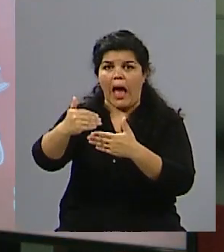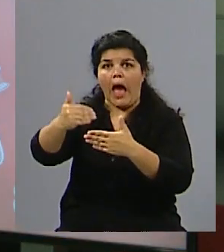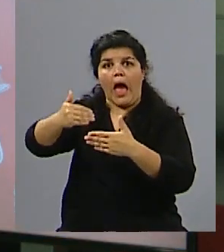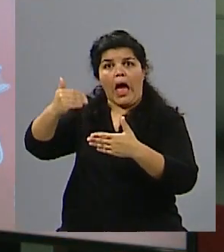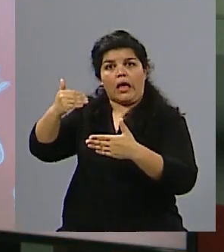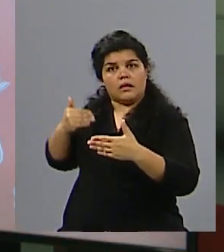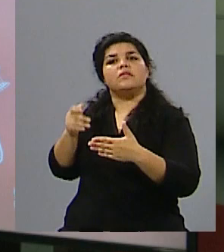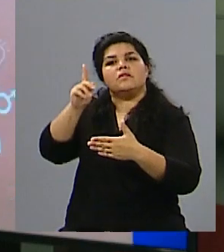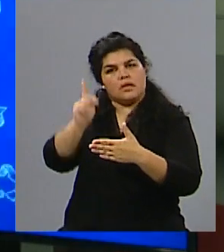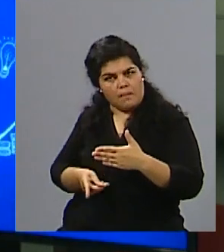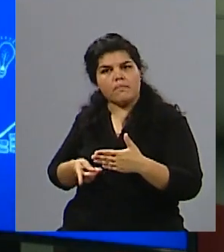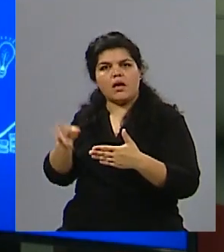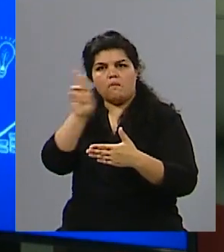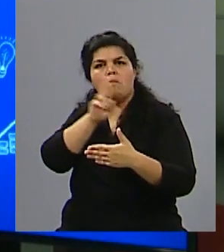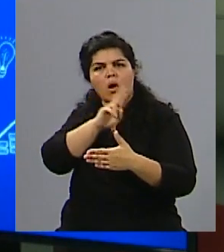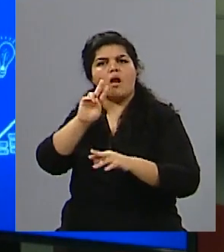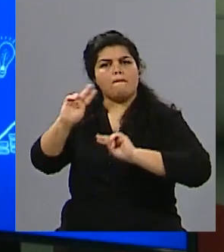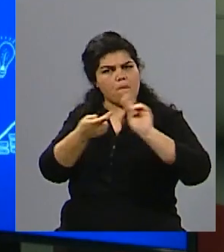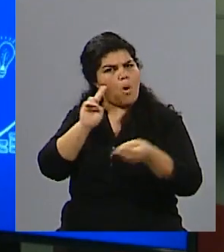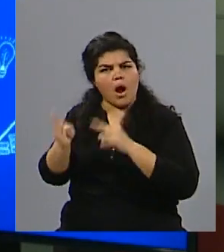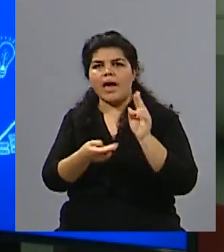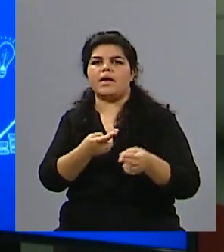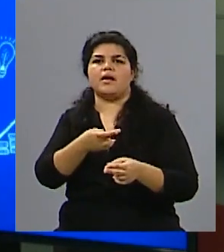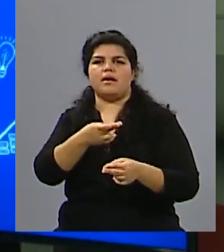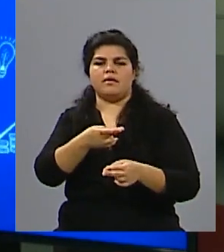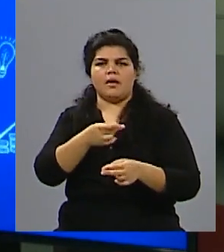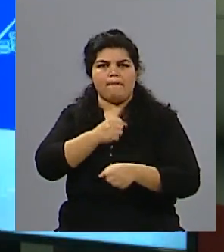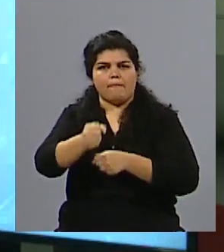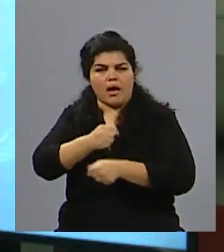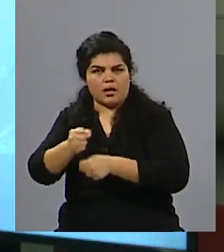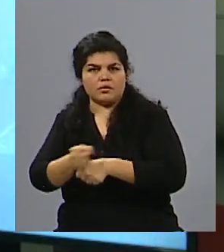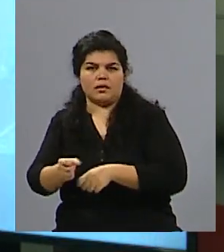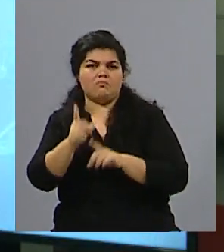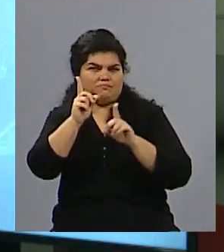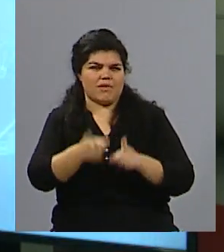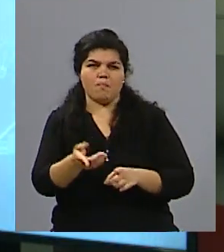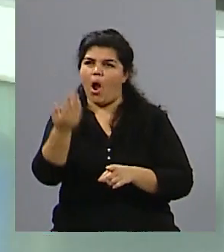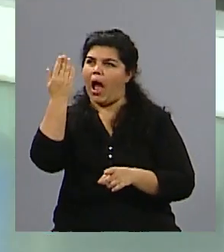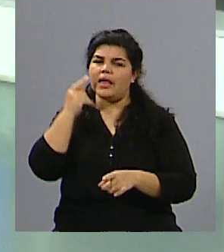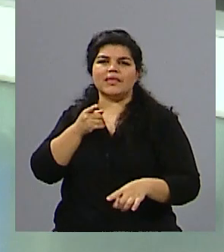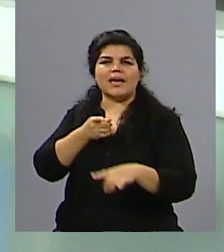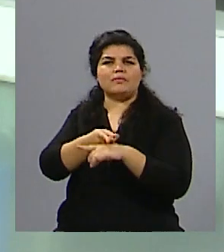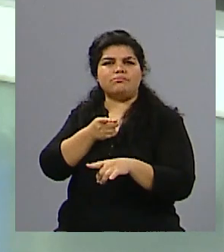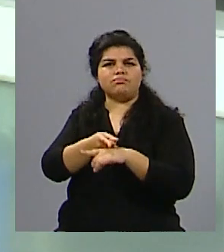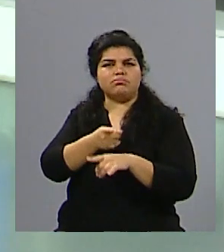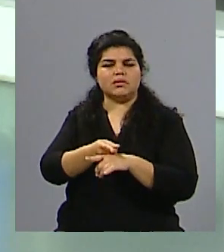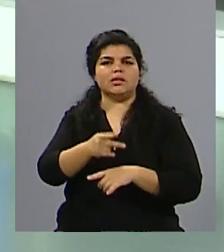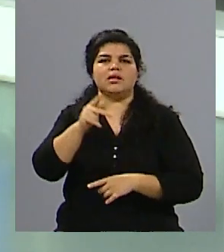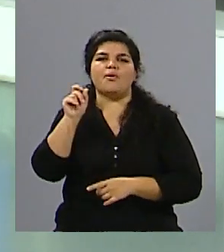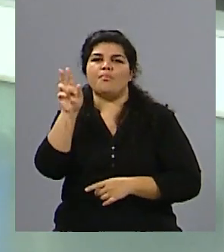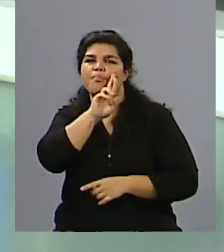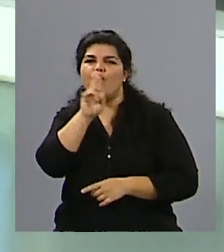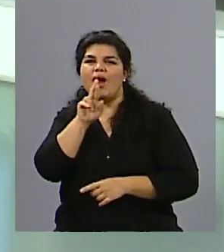jornada en la cual salíamos a reclamar por el femicidio de Kiara Paez, que en ese momento eran unas 7.000 personas y después